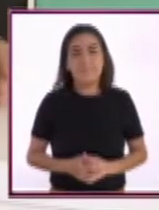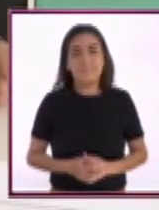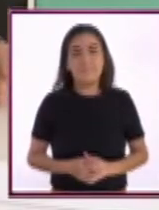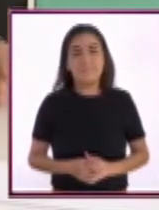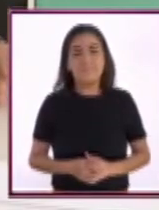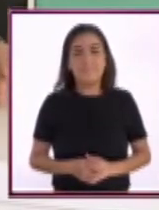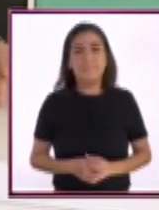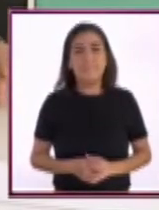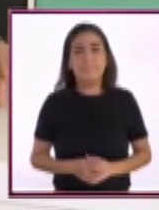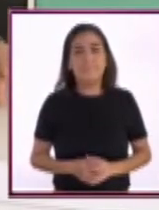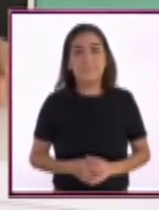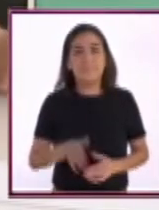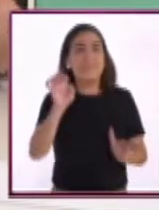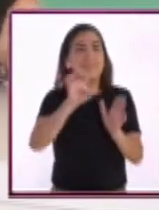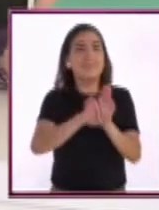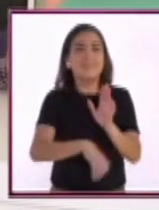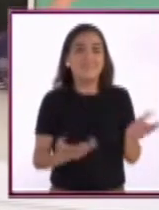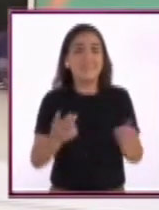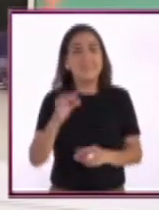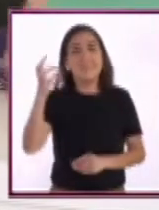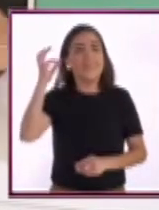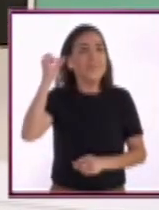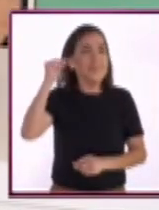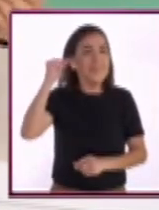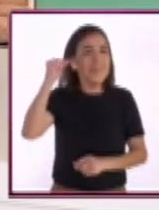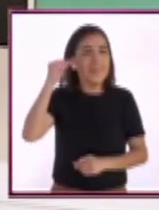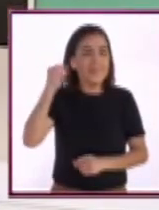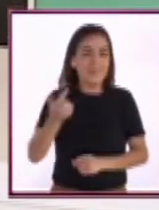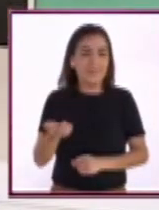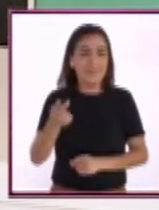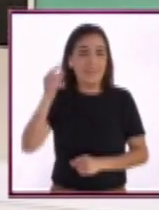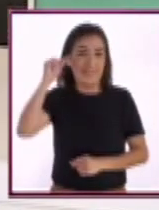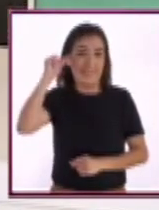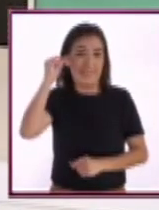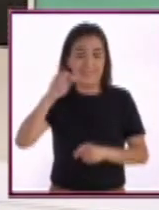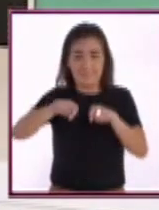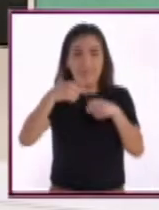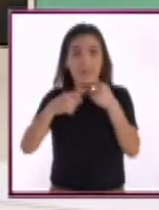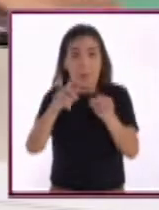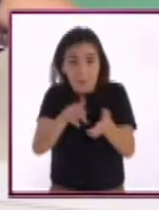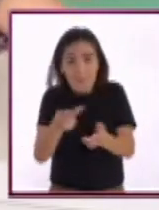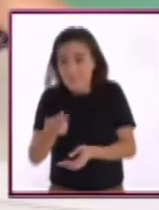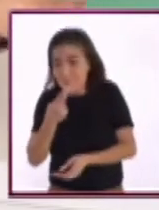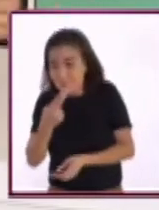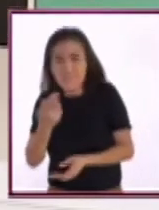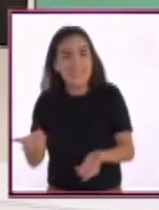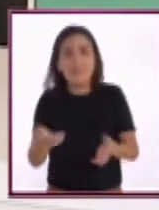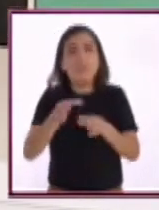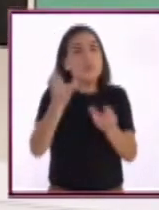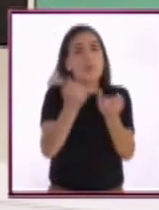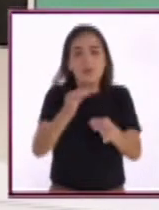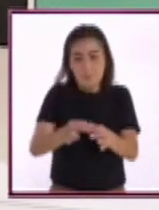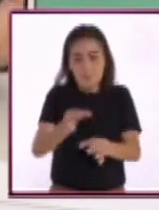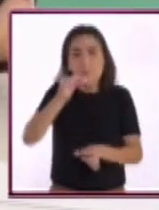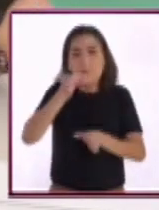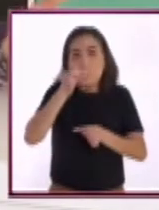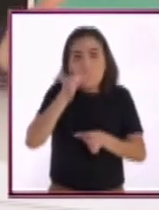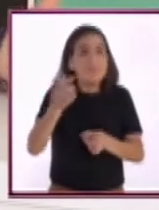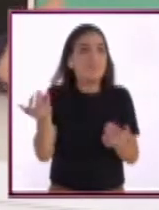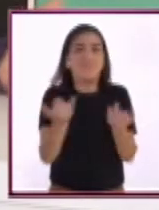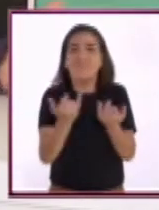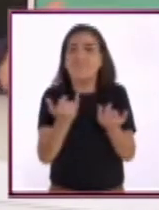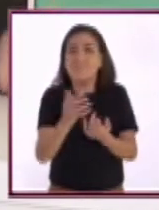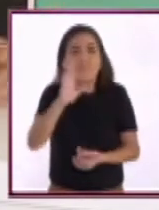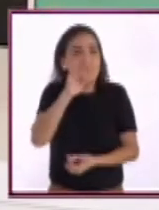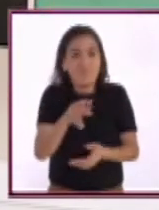por ejemplo, este, cotonetes. Bueno, los cotonetes de plástico no se pueden reciclar, los popotes también